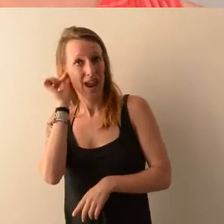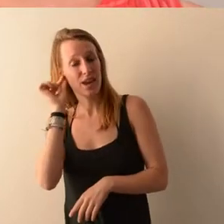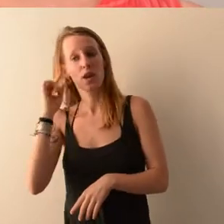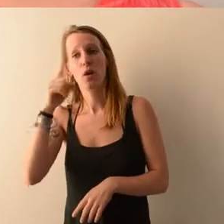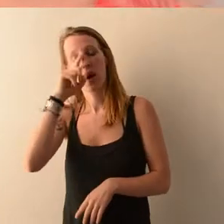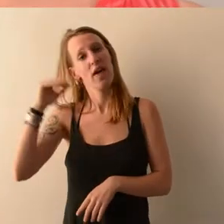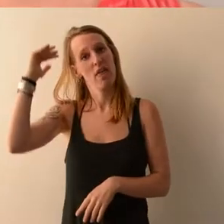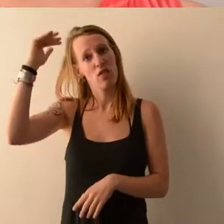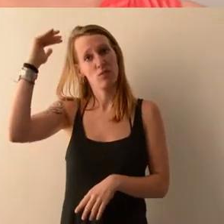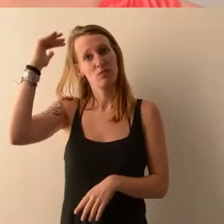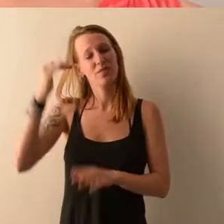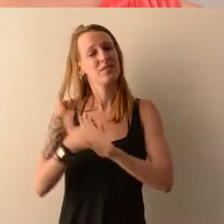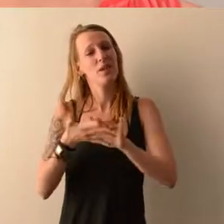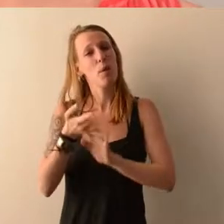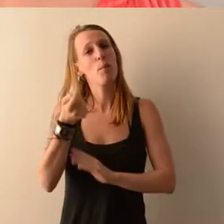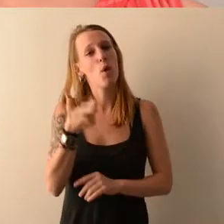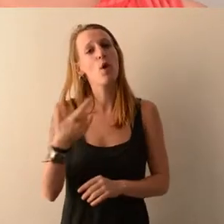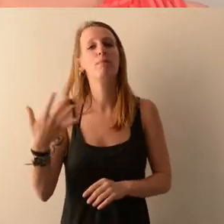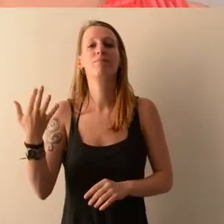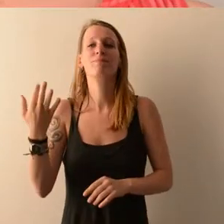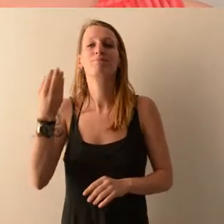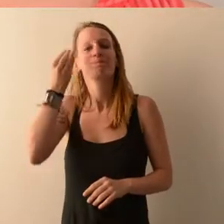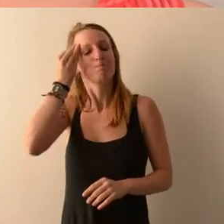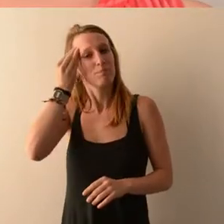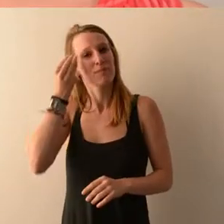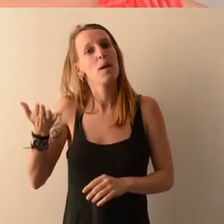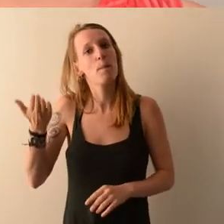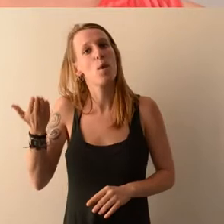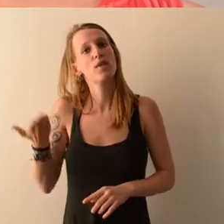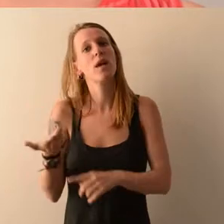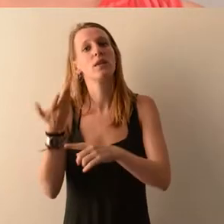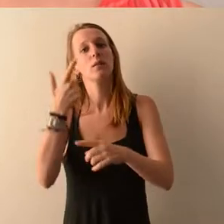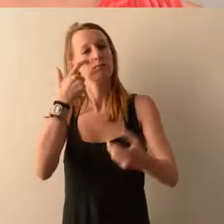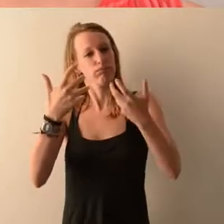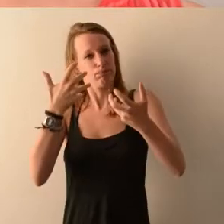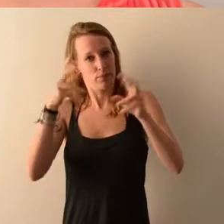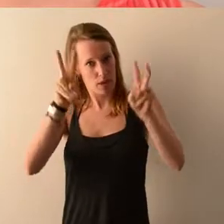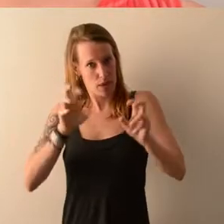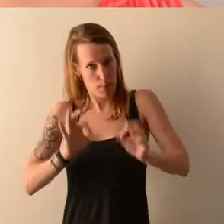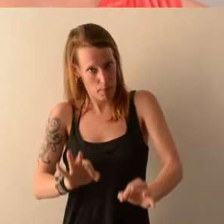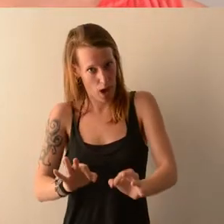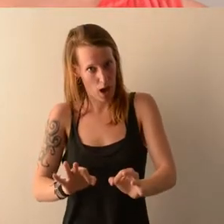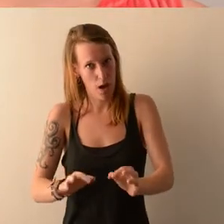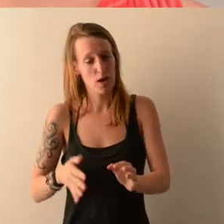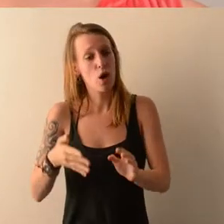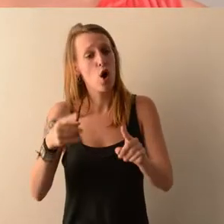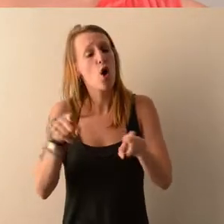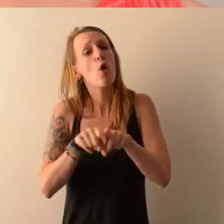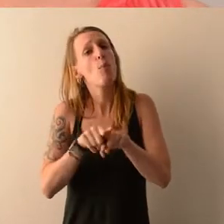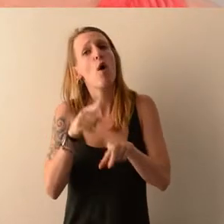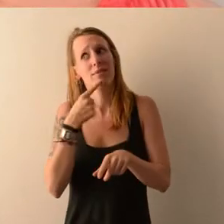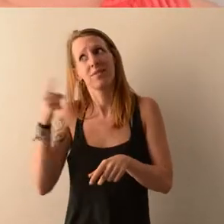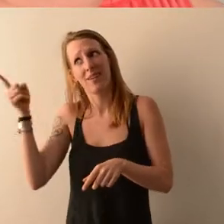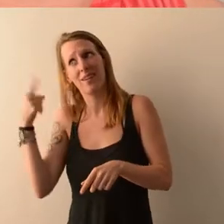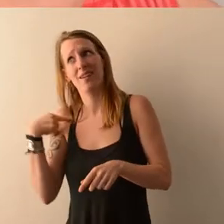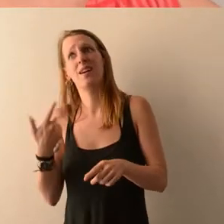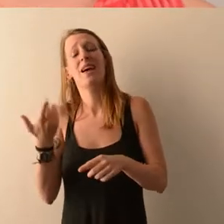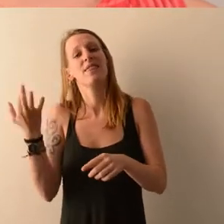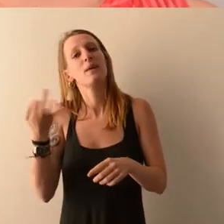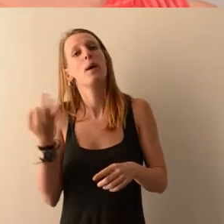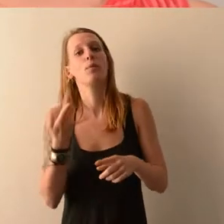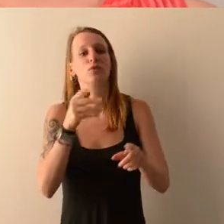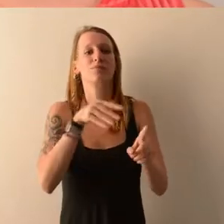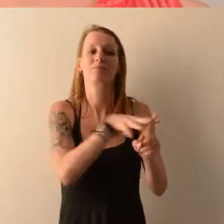que es muy importante visibilizar este tema porque como decías, Deña, hay que mostrar referentes positivos a la gente. No tiene